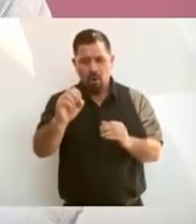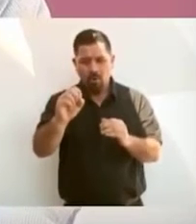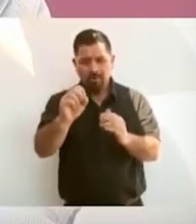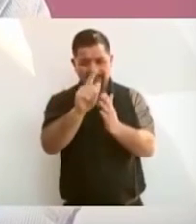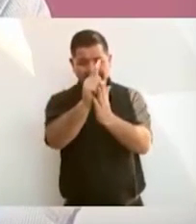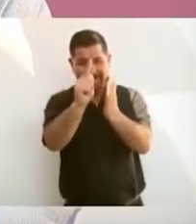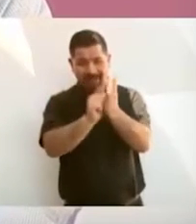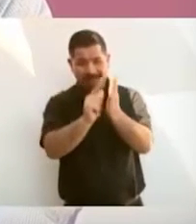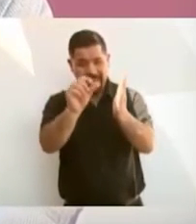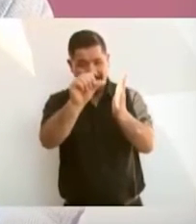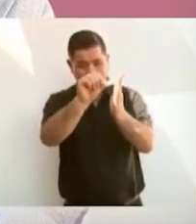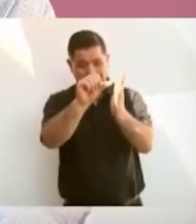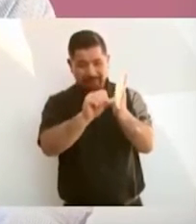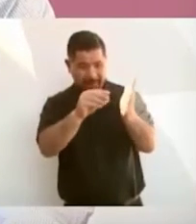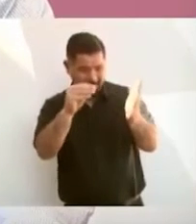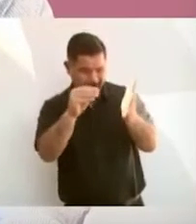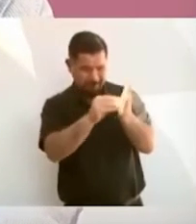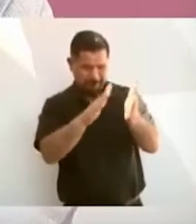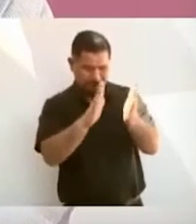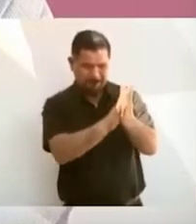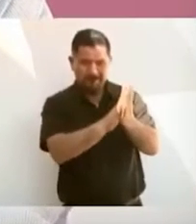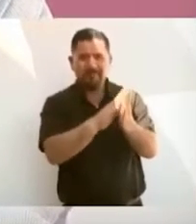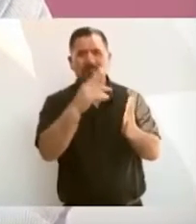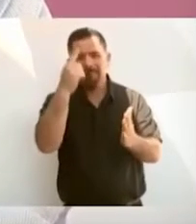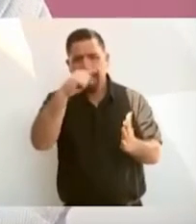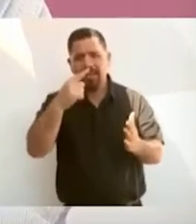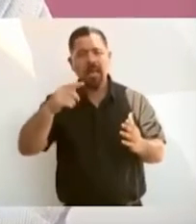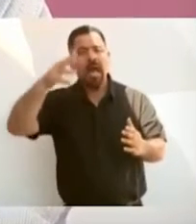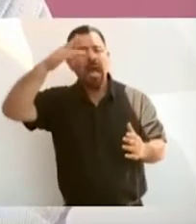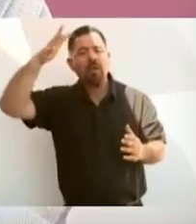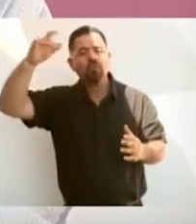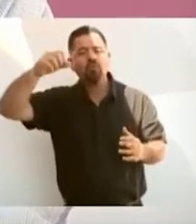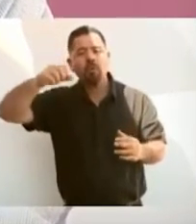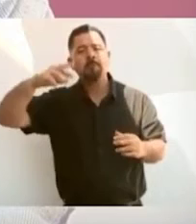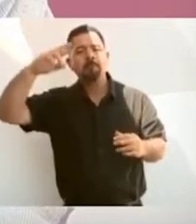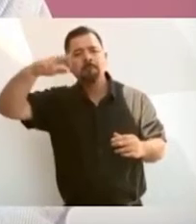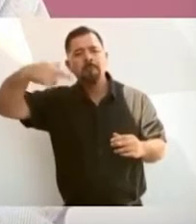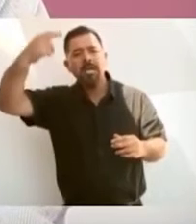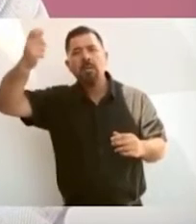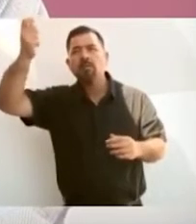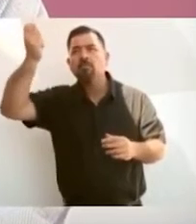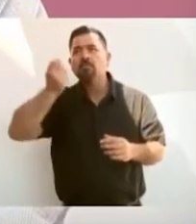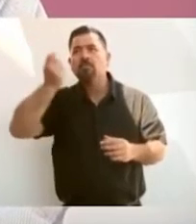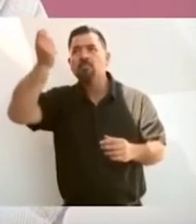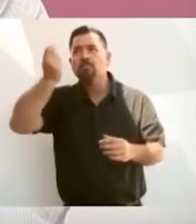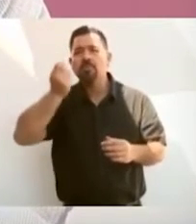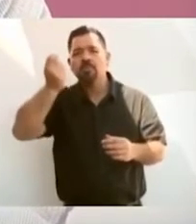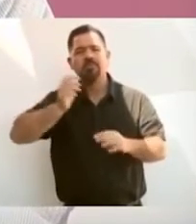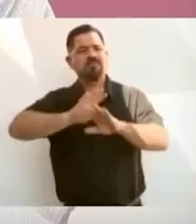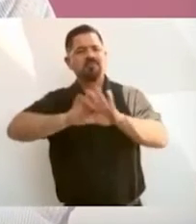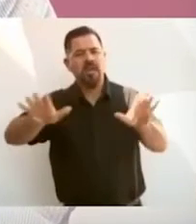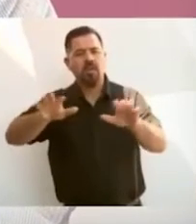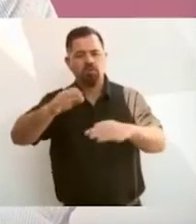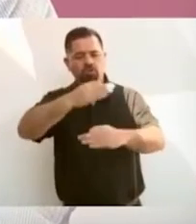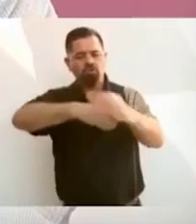pensión de los adultos mayores. Todos los adultos mayores, del país,